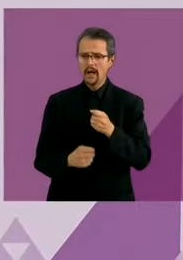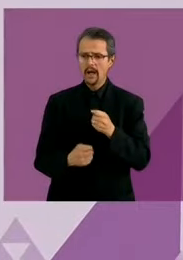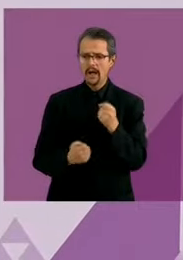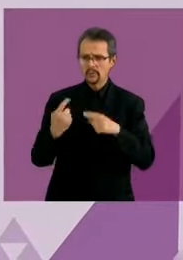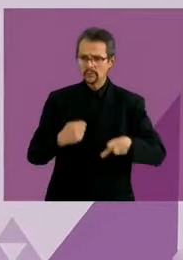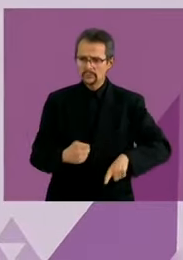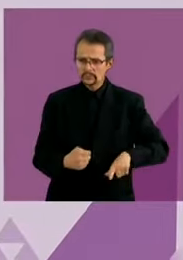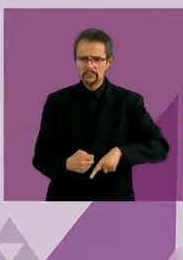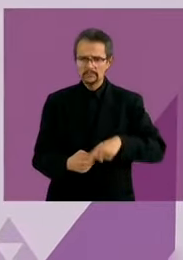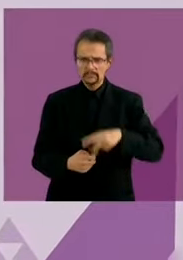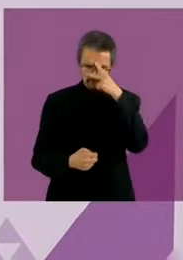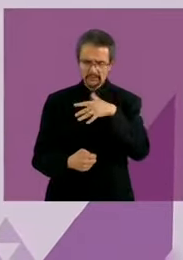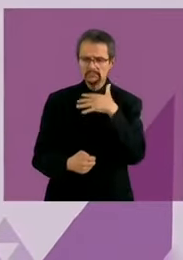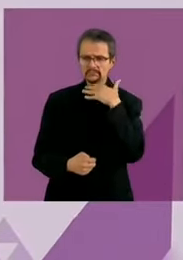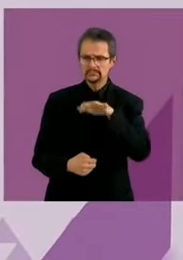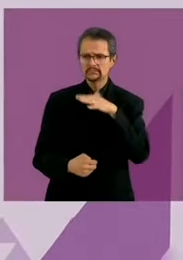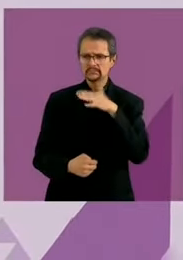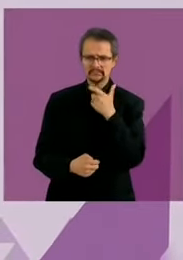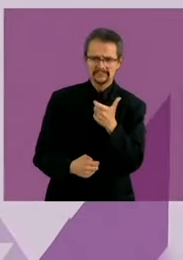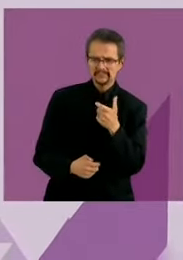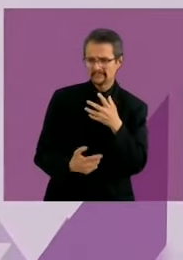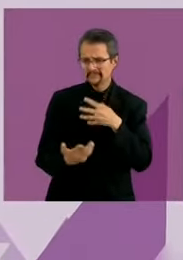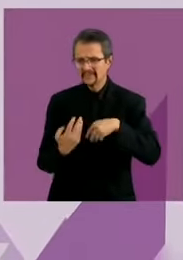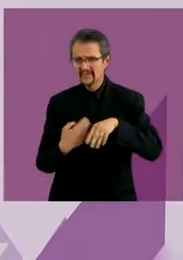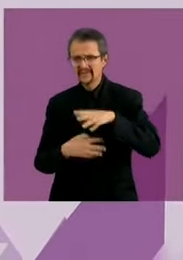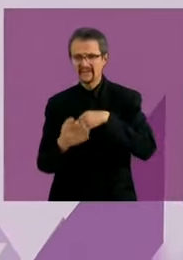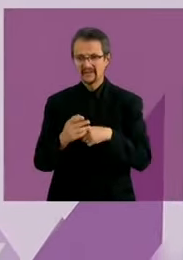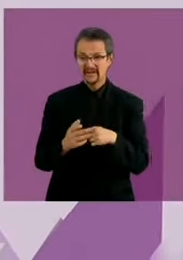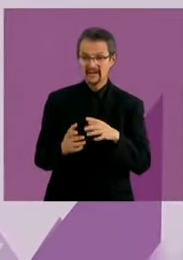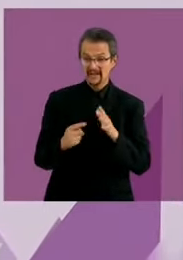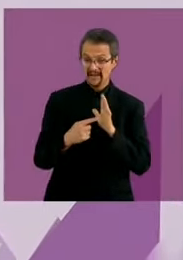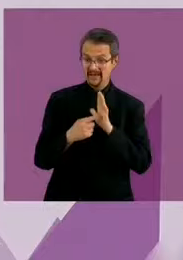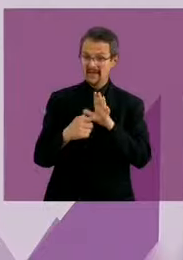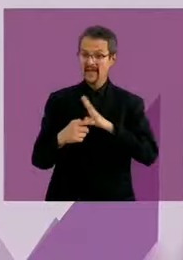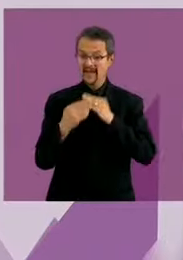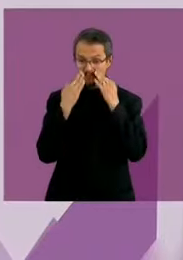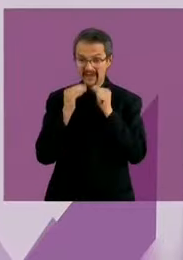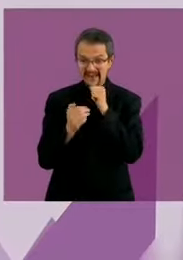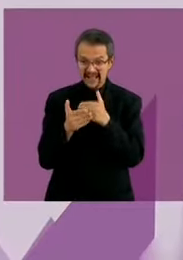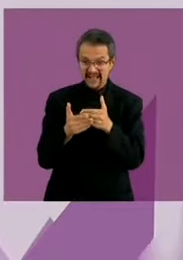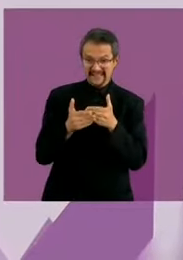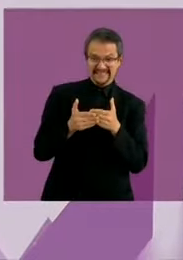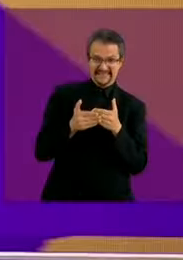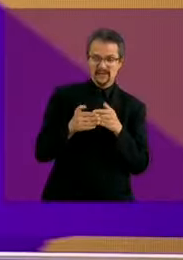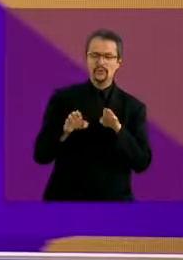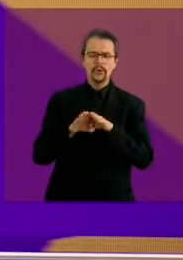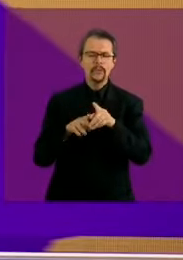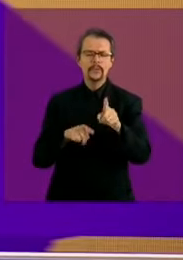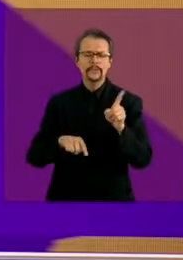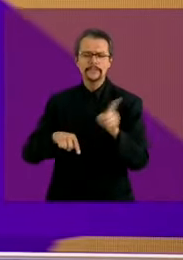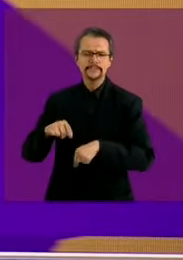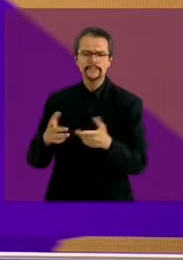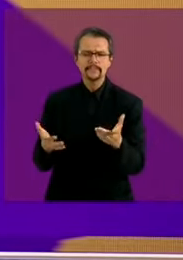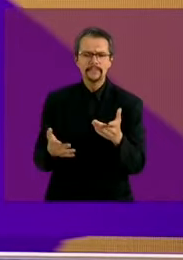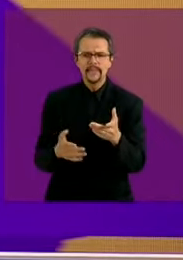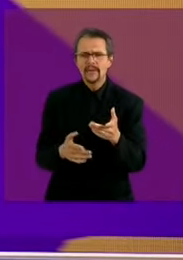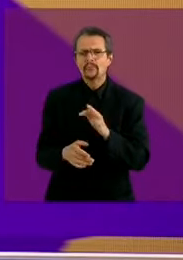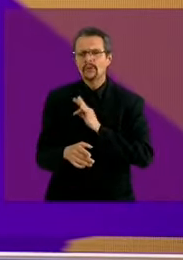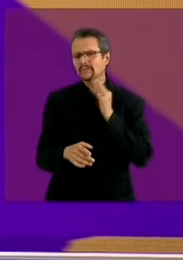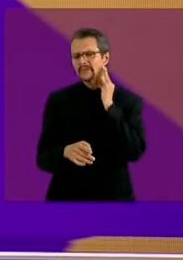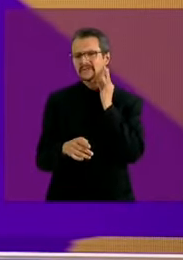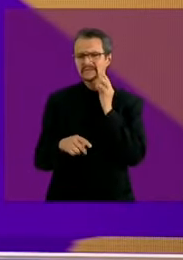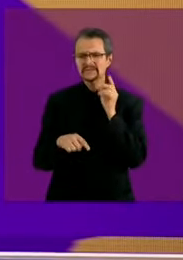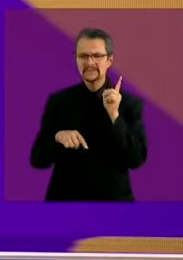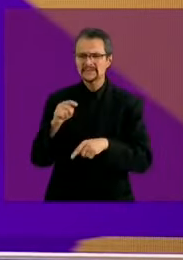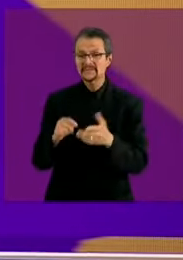los niveles, incluyendo fiscalías y órganos de procuración de justicia? Como senadora he presentado